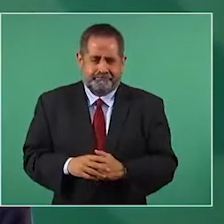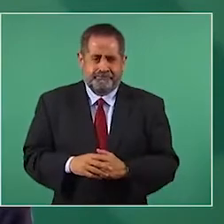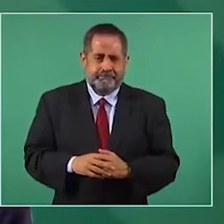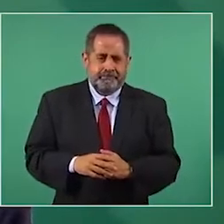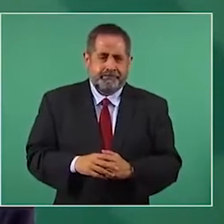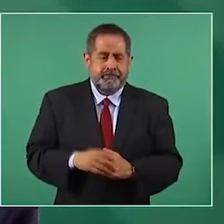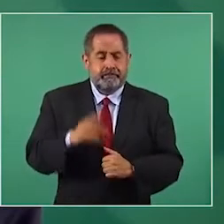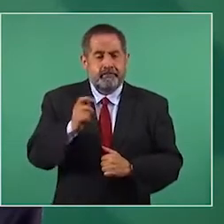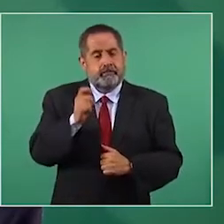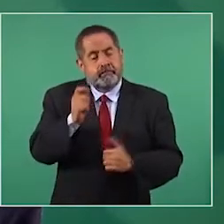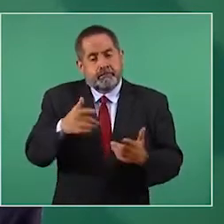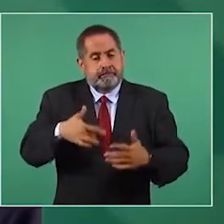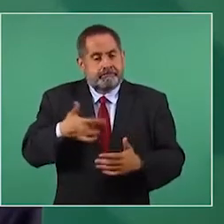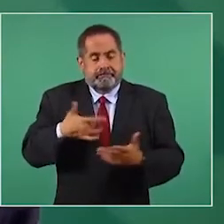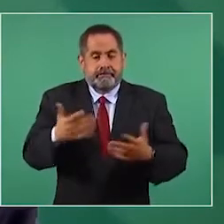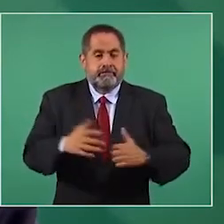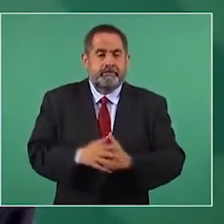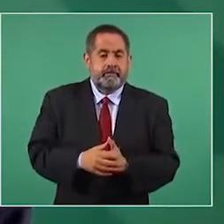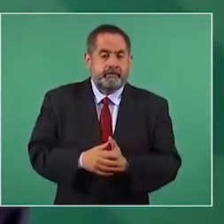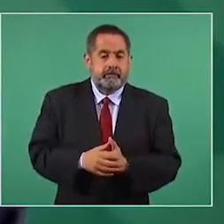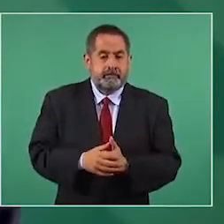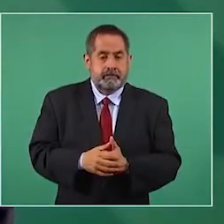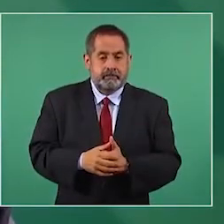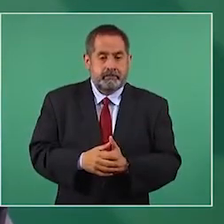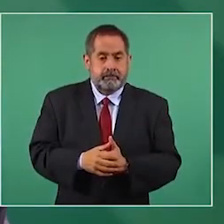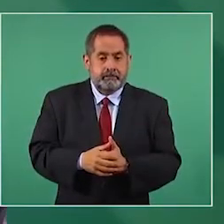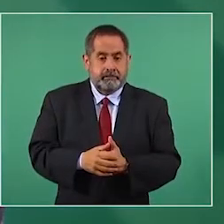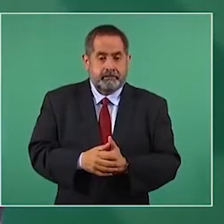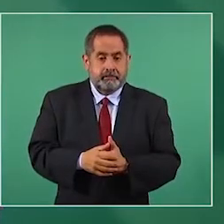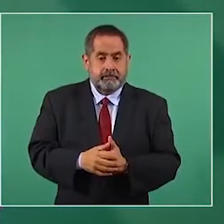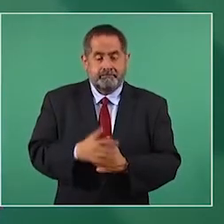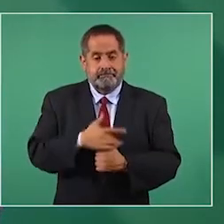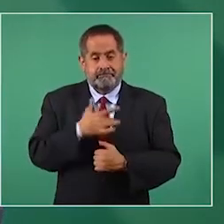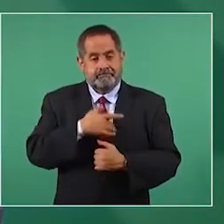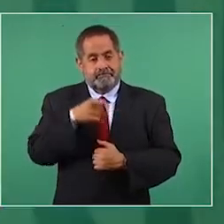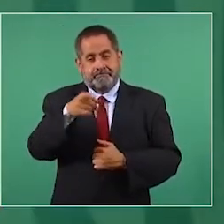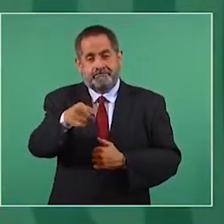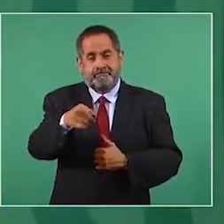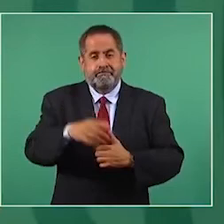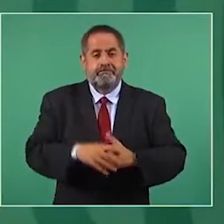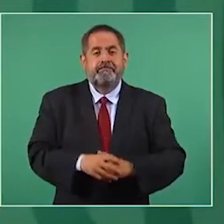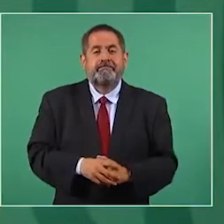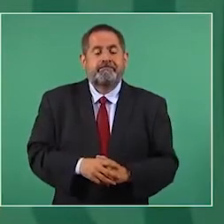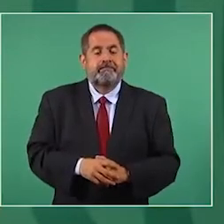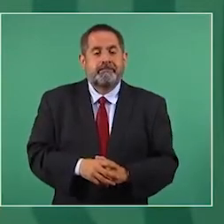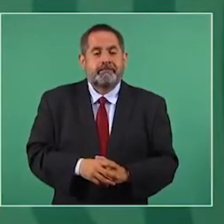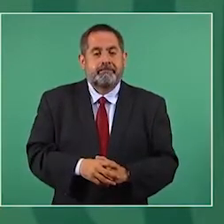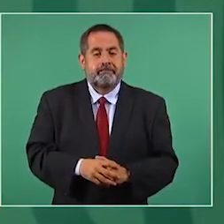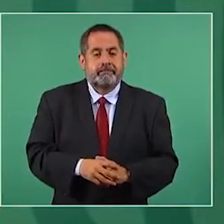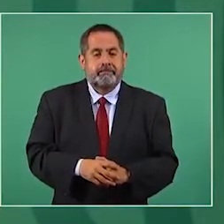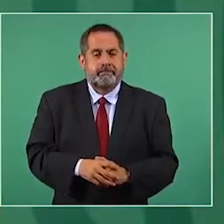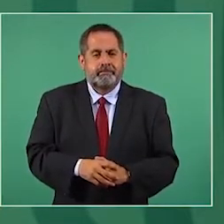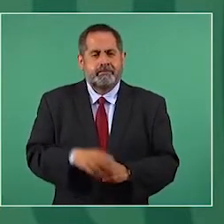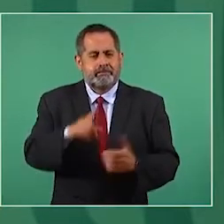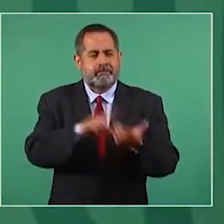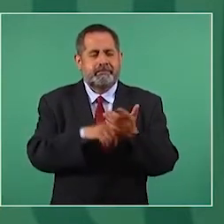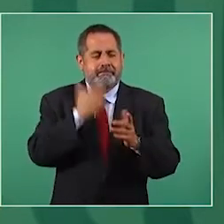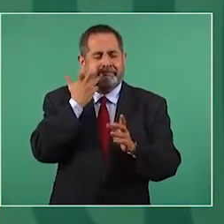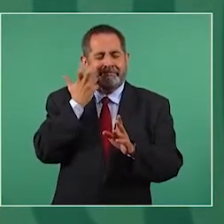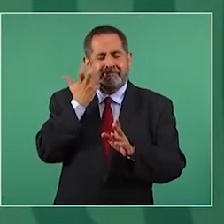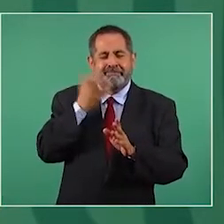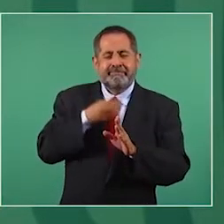Y siento que es un interés, un sesgo